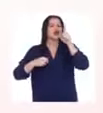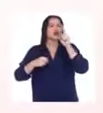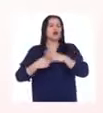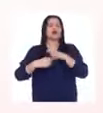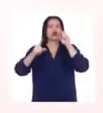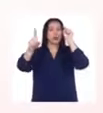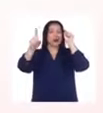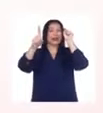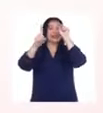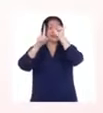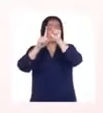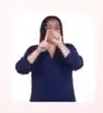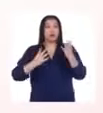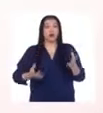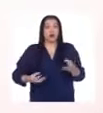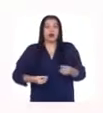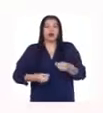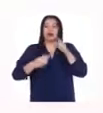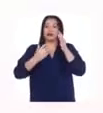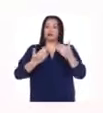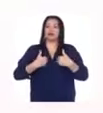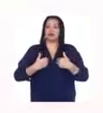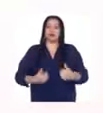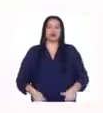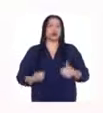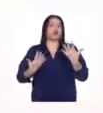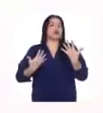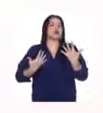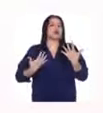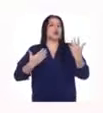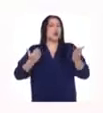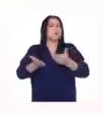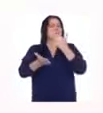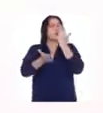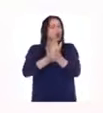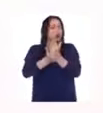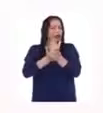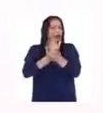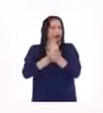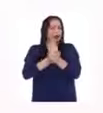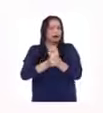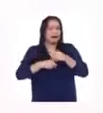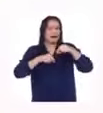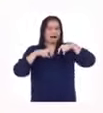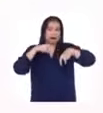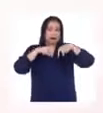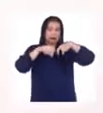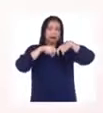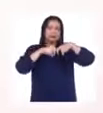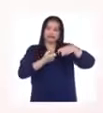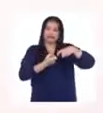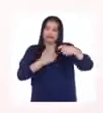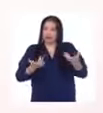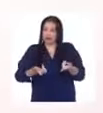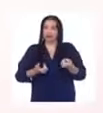grandes que se puso en su camino. Una lesión que la forzaría a dejar de competir. Tengamos